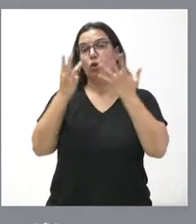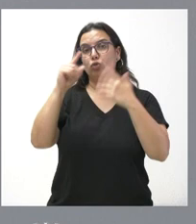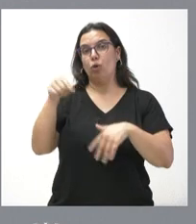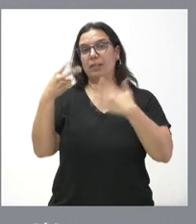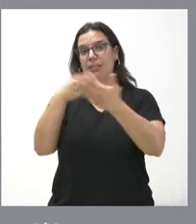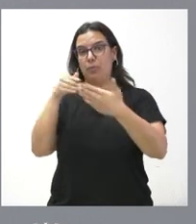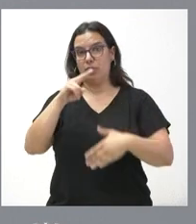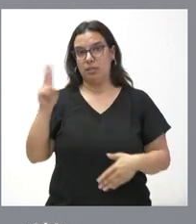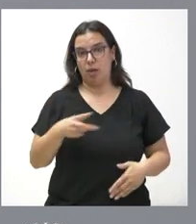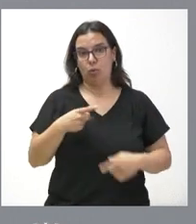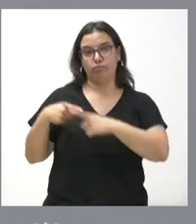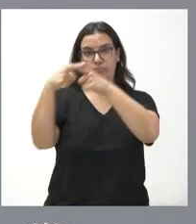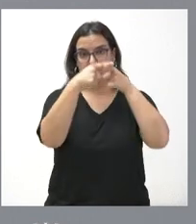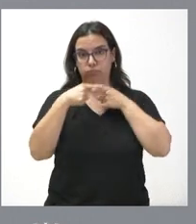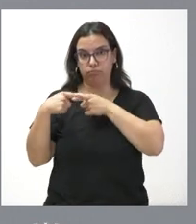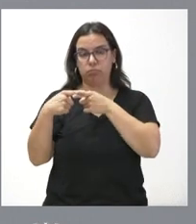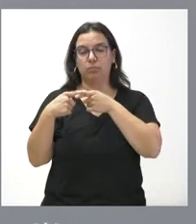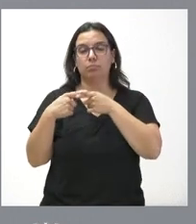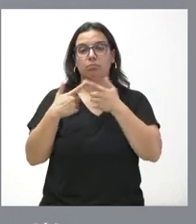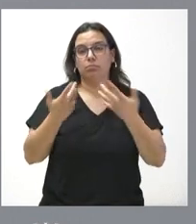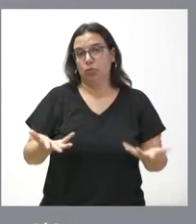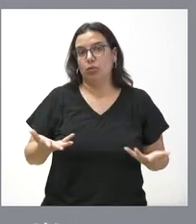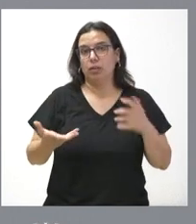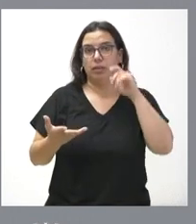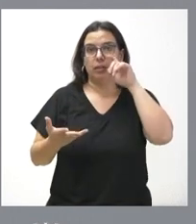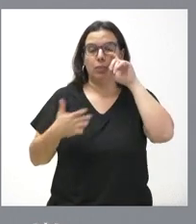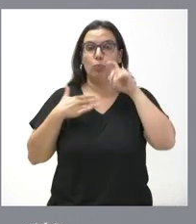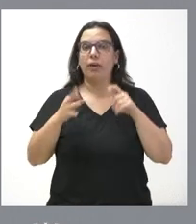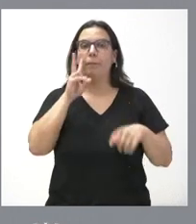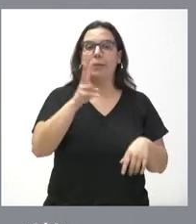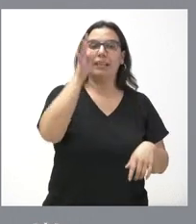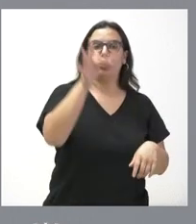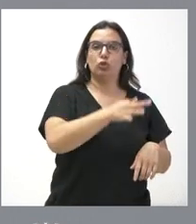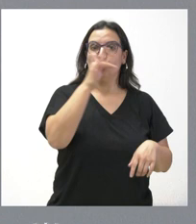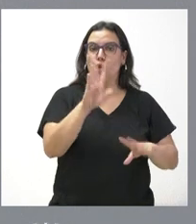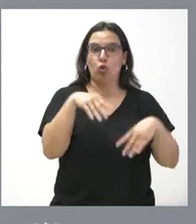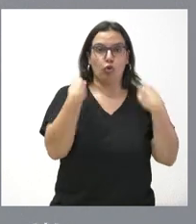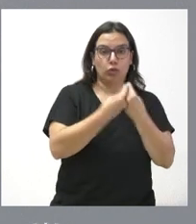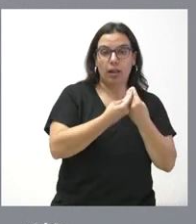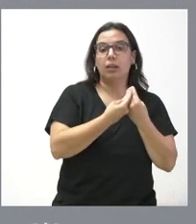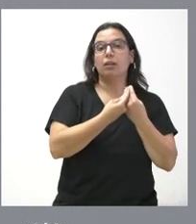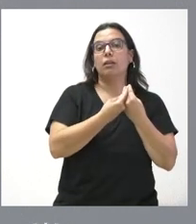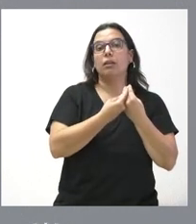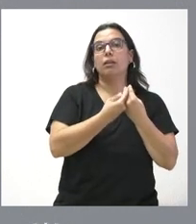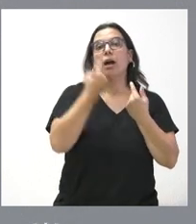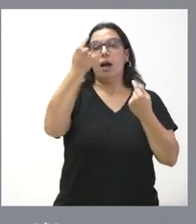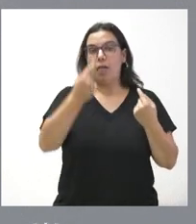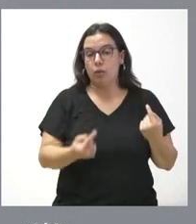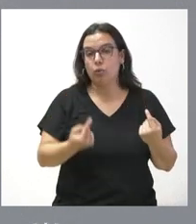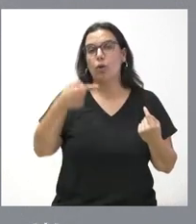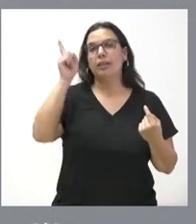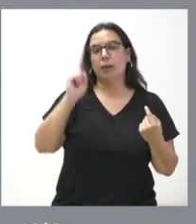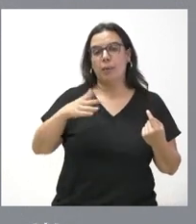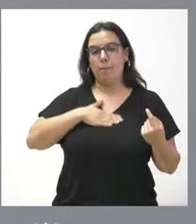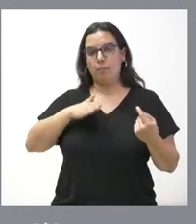euros de inversión. Por tanto, pueden sacar tanto la cifra global de la actuación, el coste individual de cada una de ellas y la